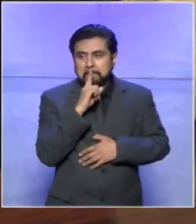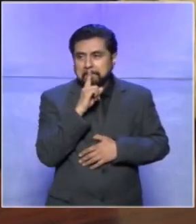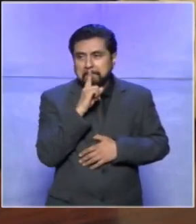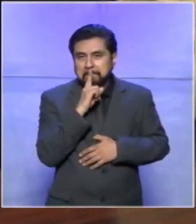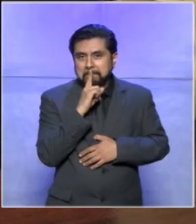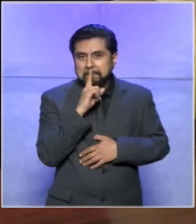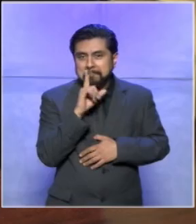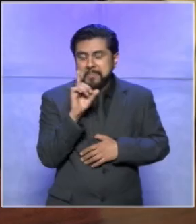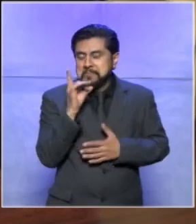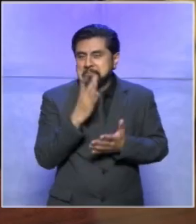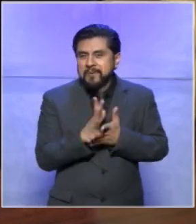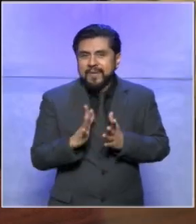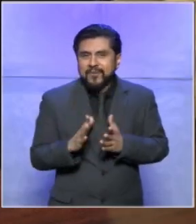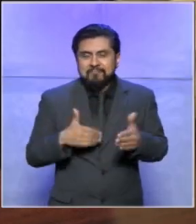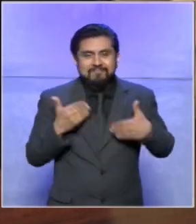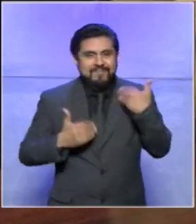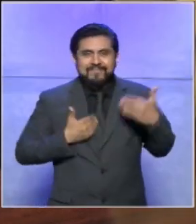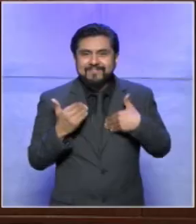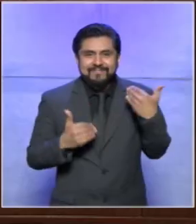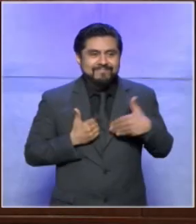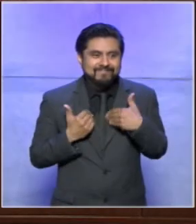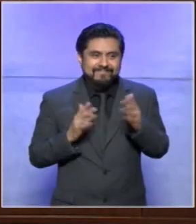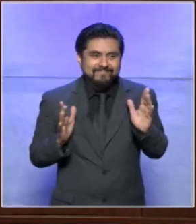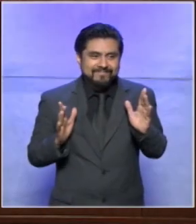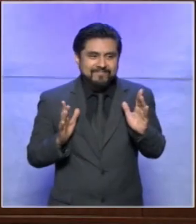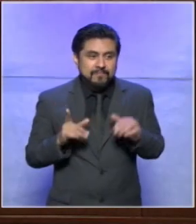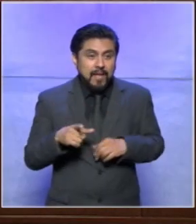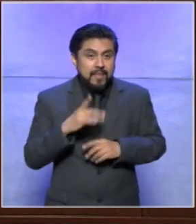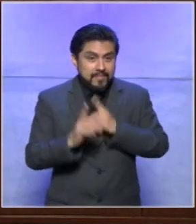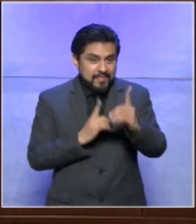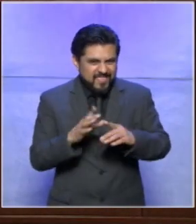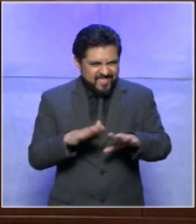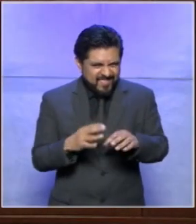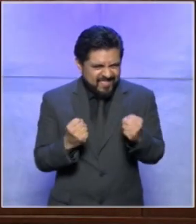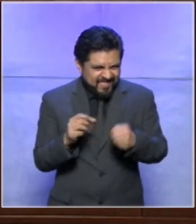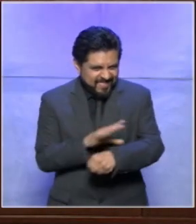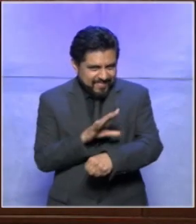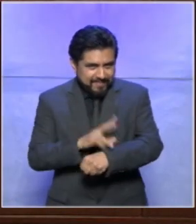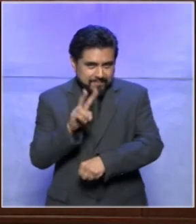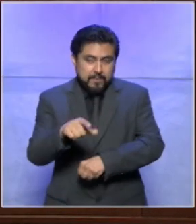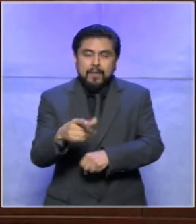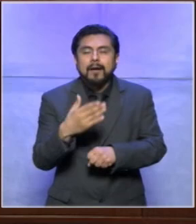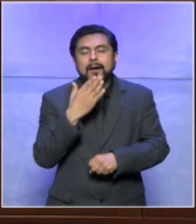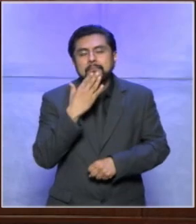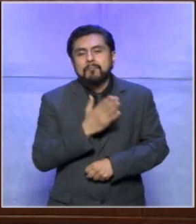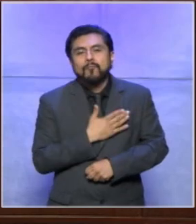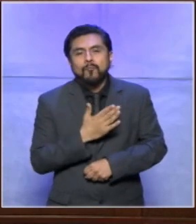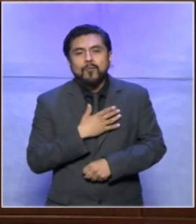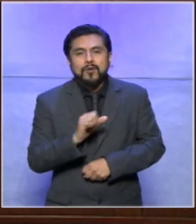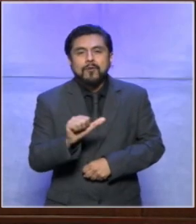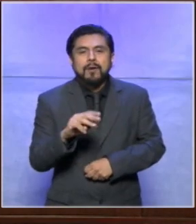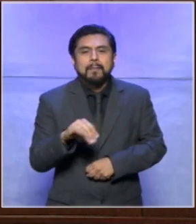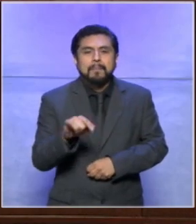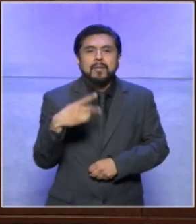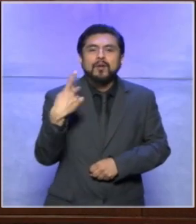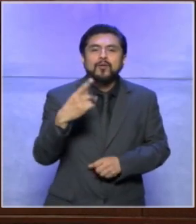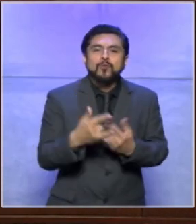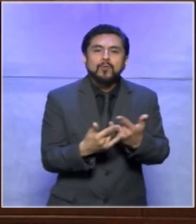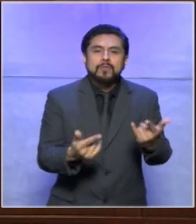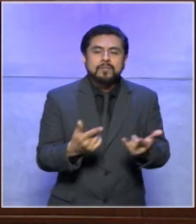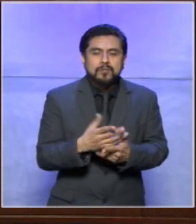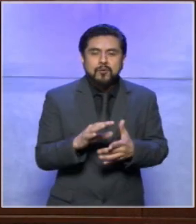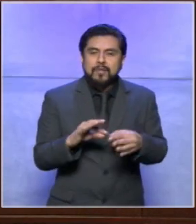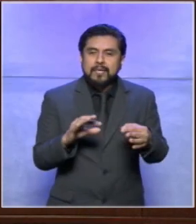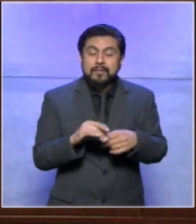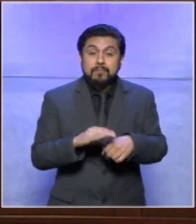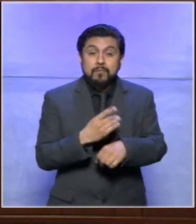dije nada me alegré mucho te alegraste mucho y hiciste ejercicio con más entusiasmo pues qué bueno a mí que nos cuentas tu historia